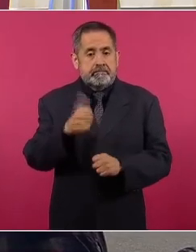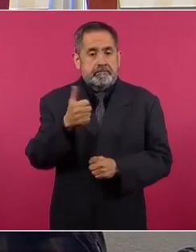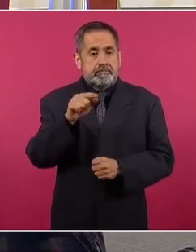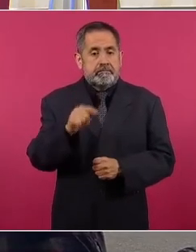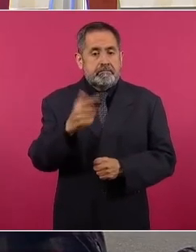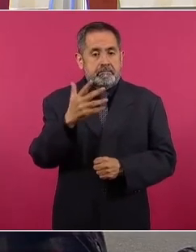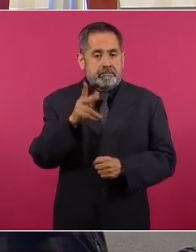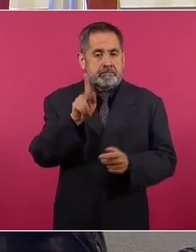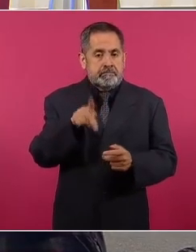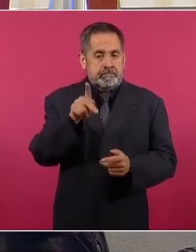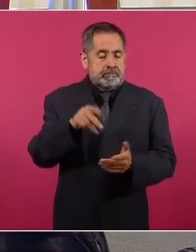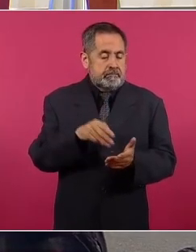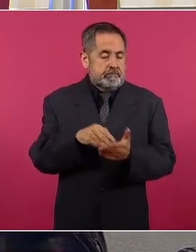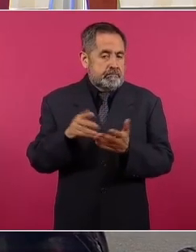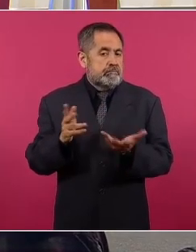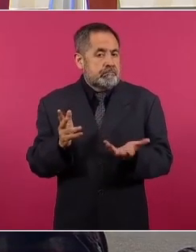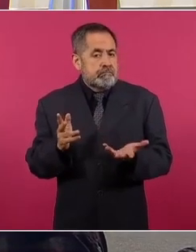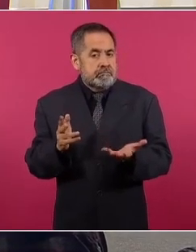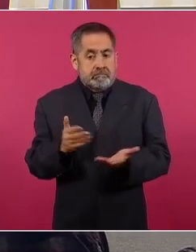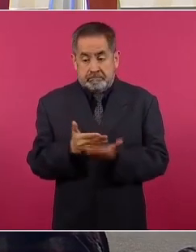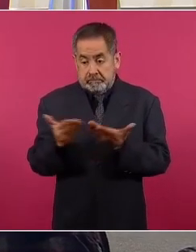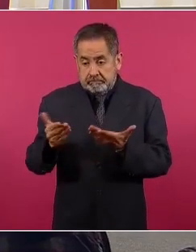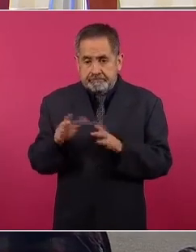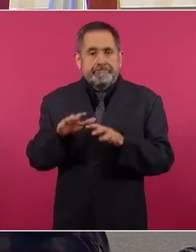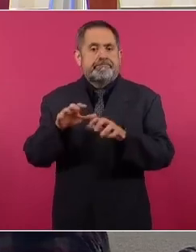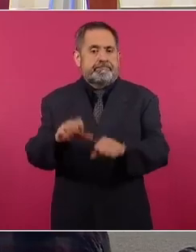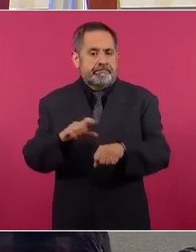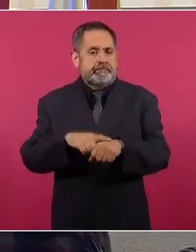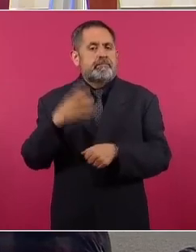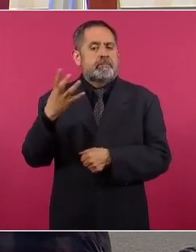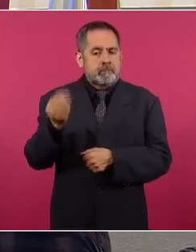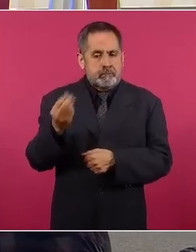y ahora para 9.